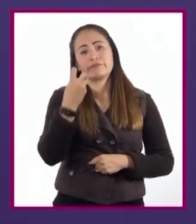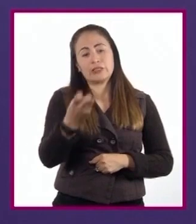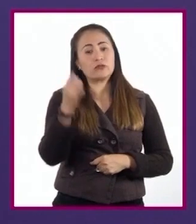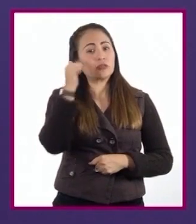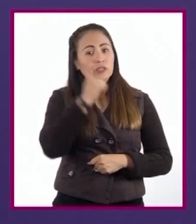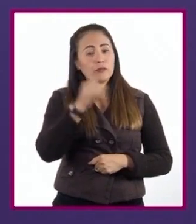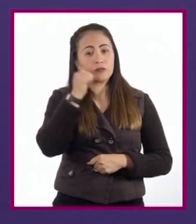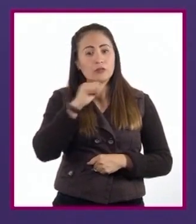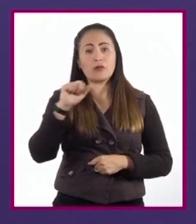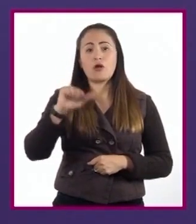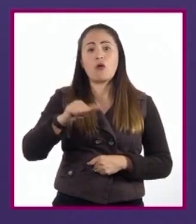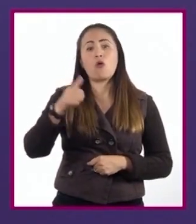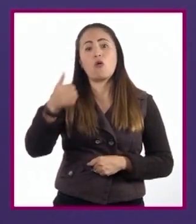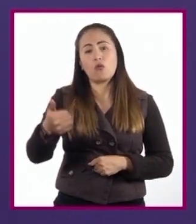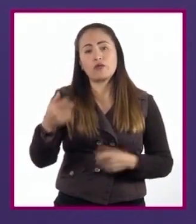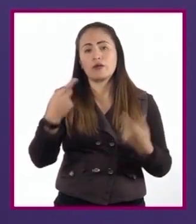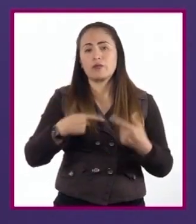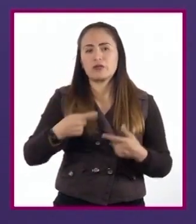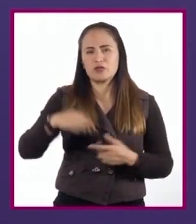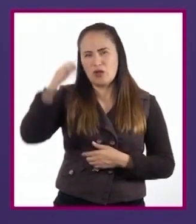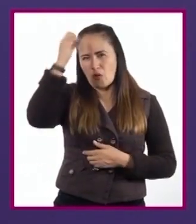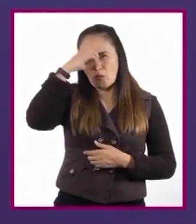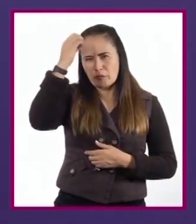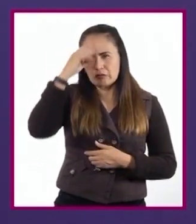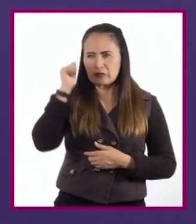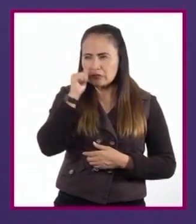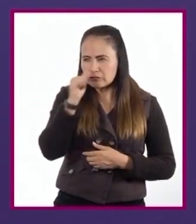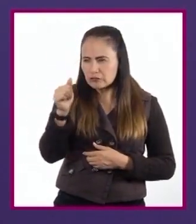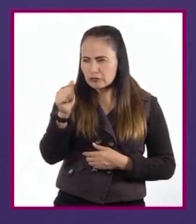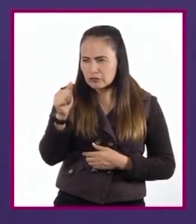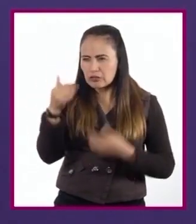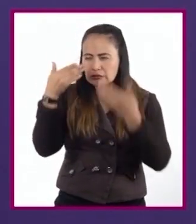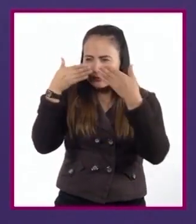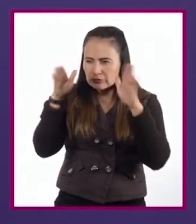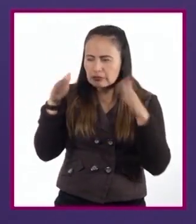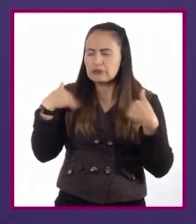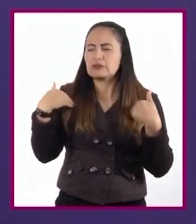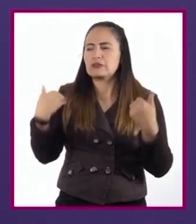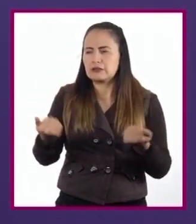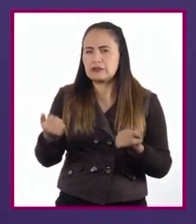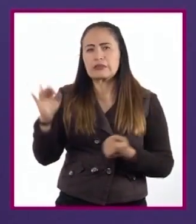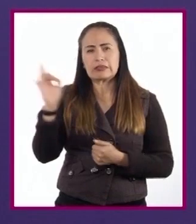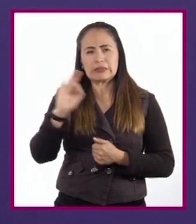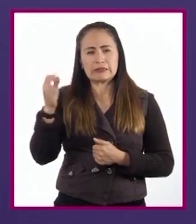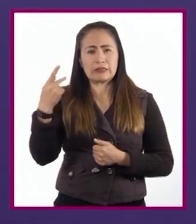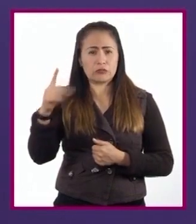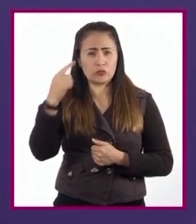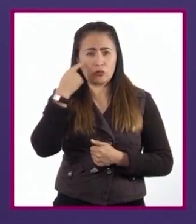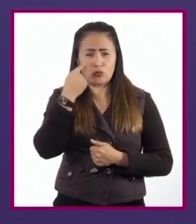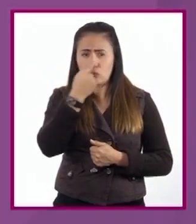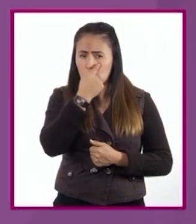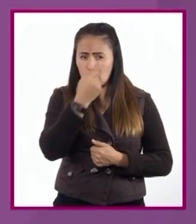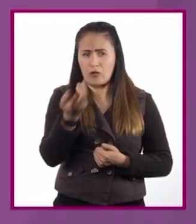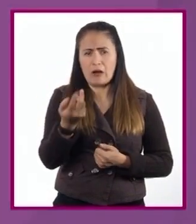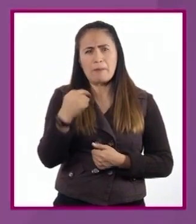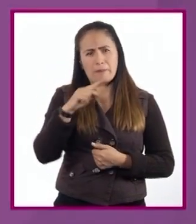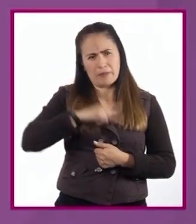a la opinión de nuestro interlocutor, ya que quizás su postura nos ayude a complementar la nuestra.